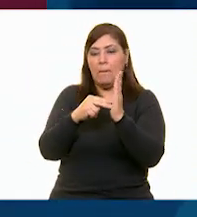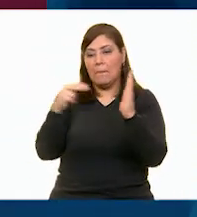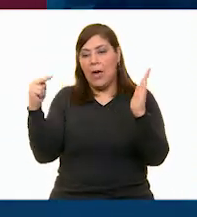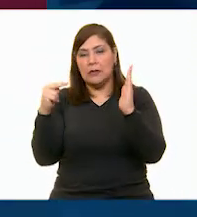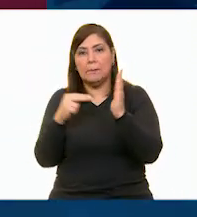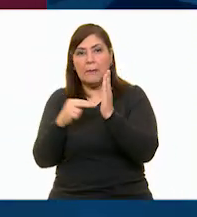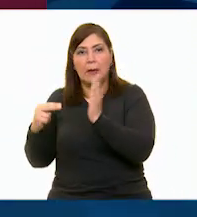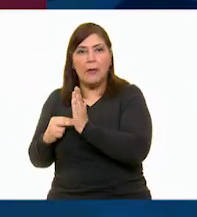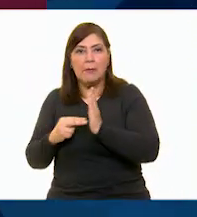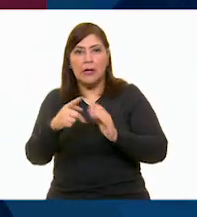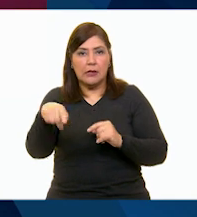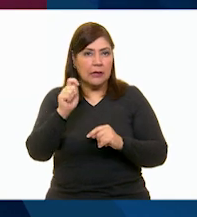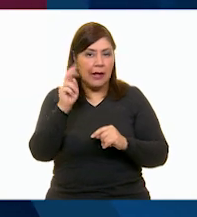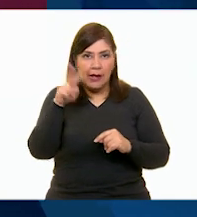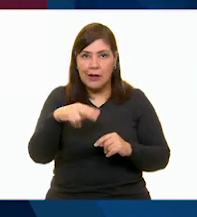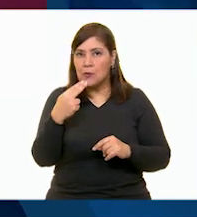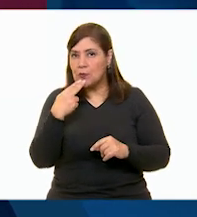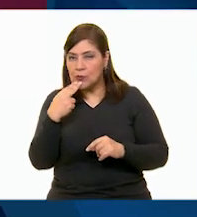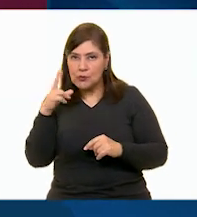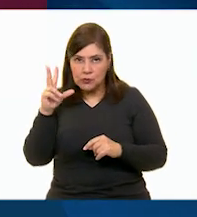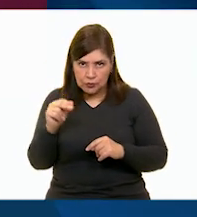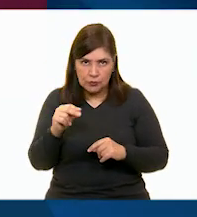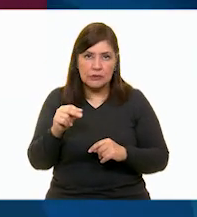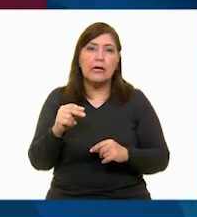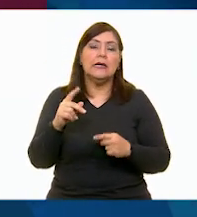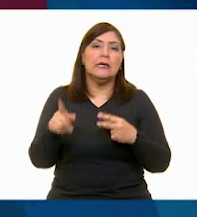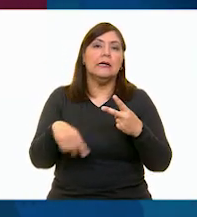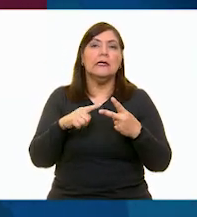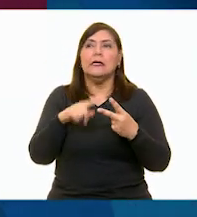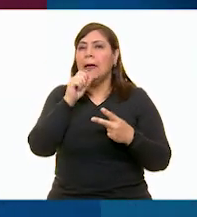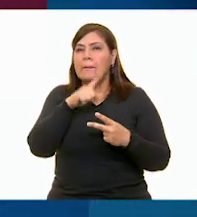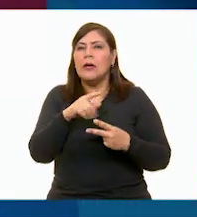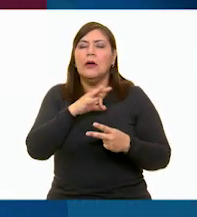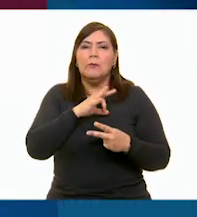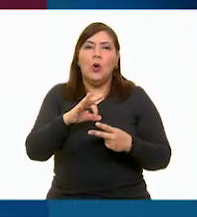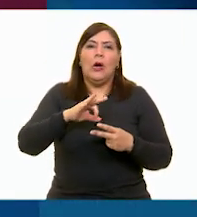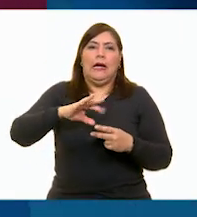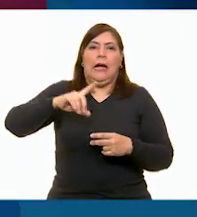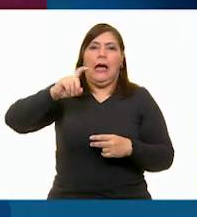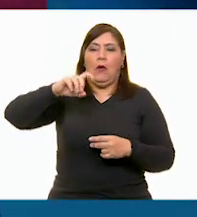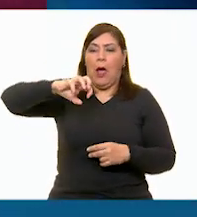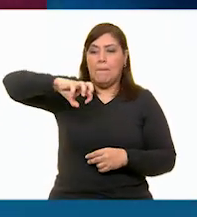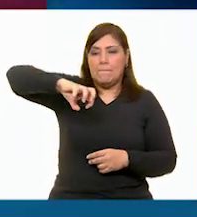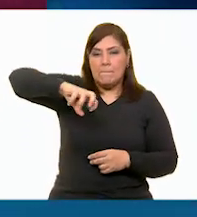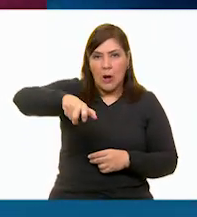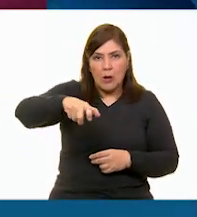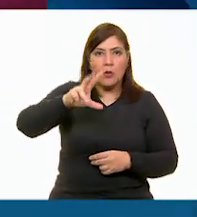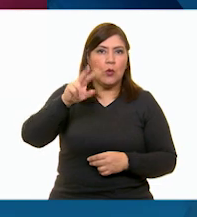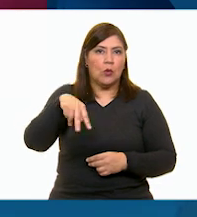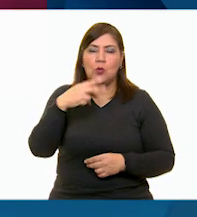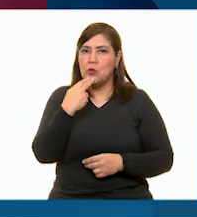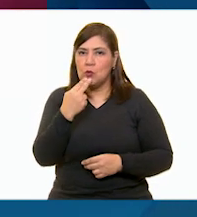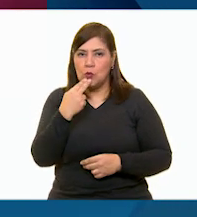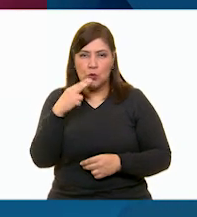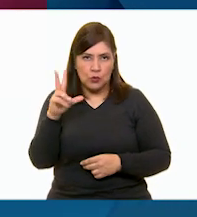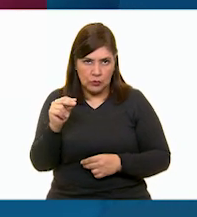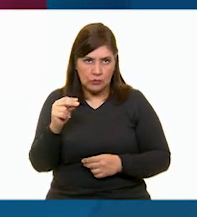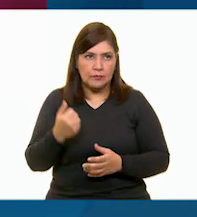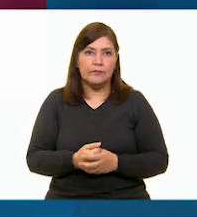aparatos electrónicos cuando no están en funcionamiento cerrar la llave del agua cuando no la estamos utilizando